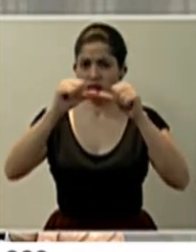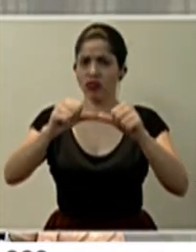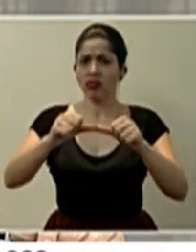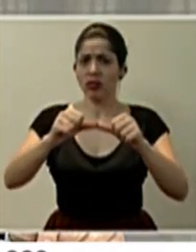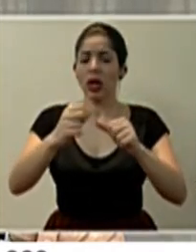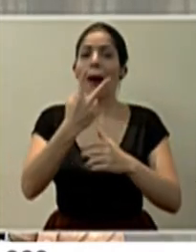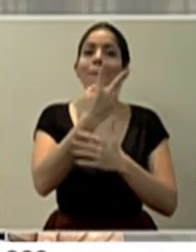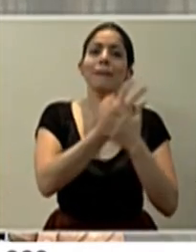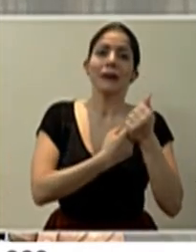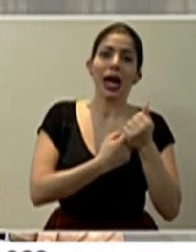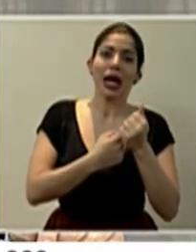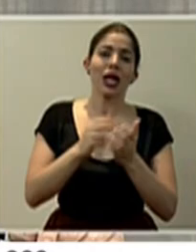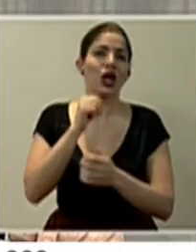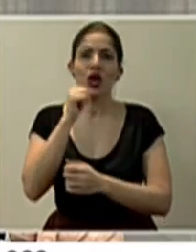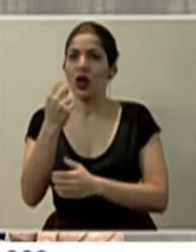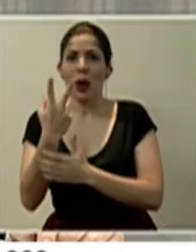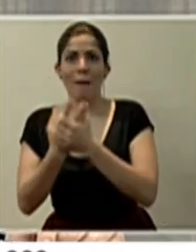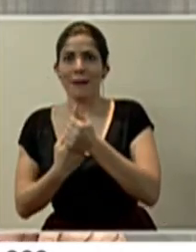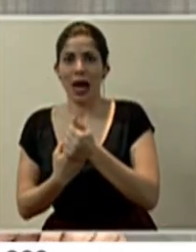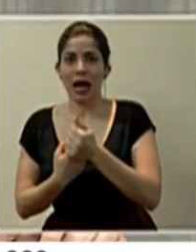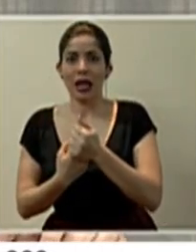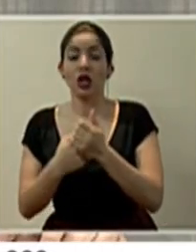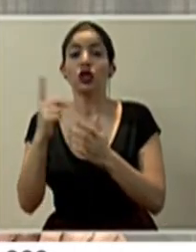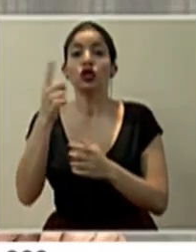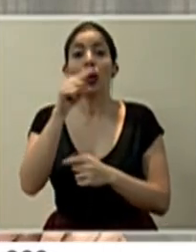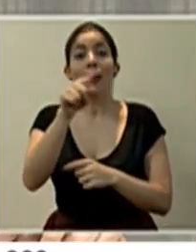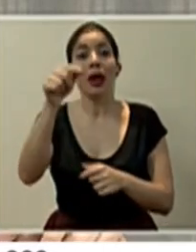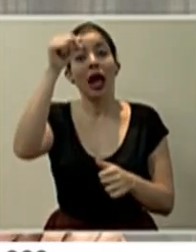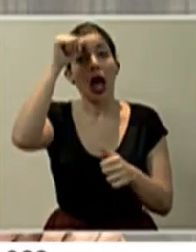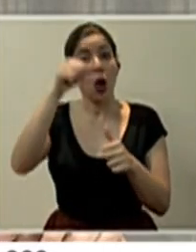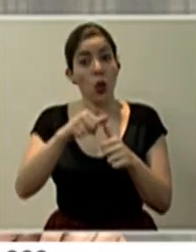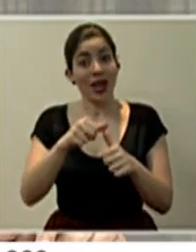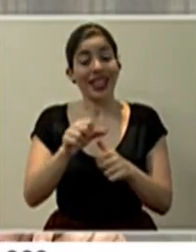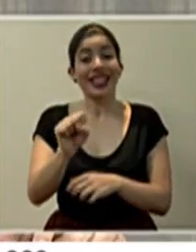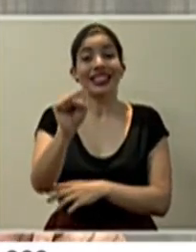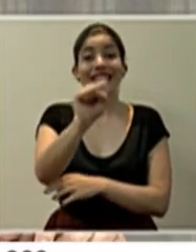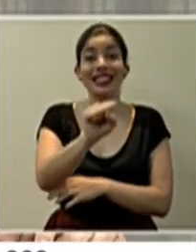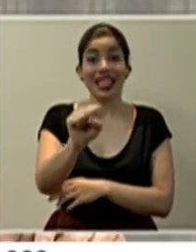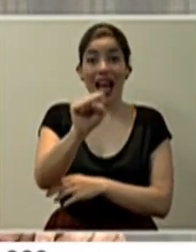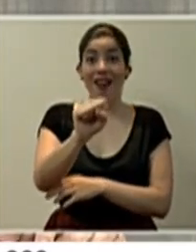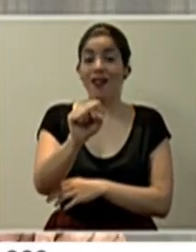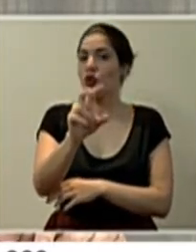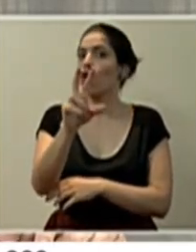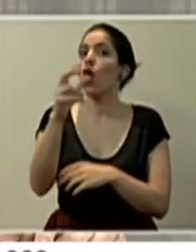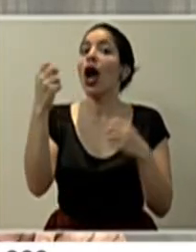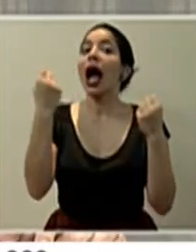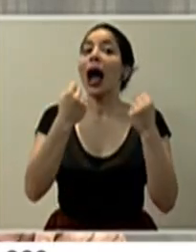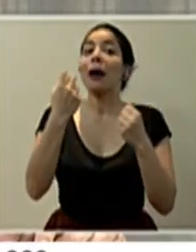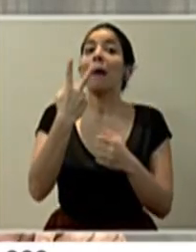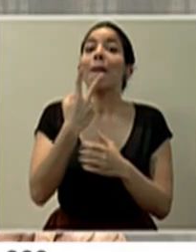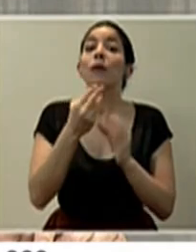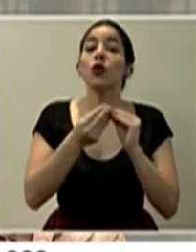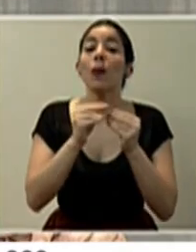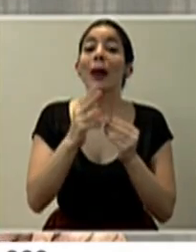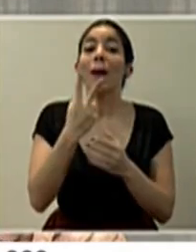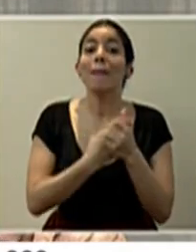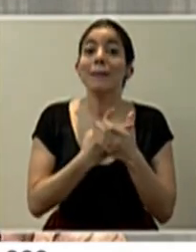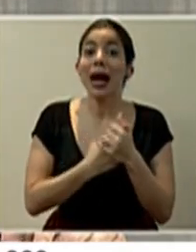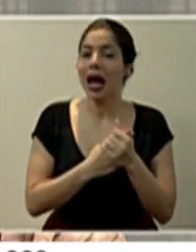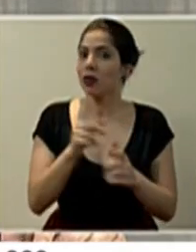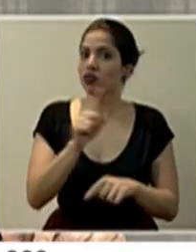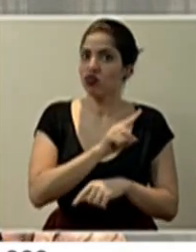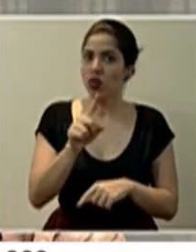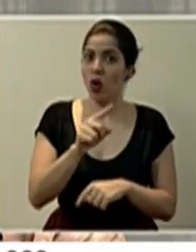pares e impares. Y nada más para recordarlo, recuerden, el sábado no circulan los pares, el domingo no